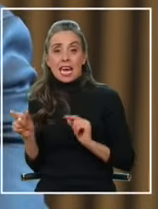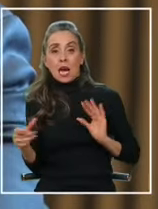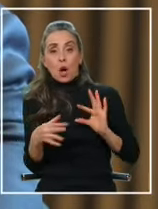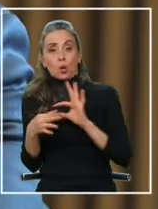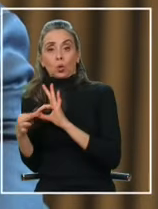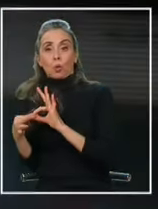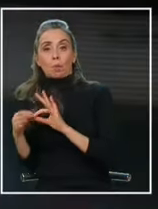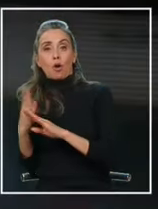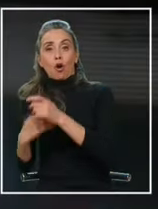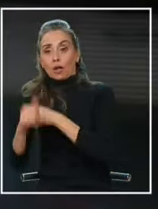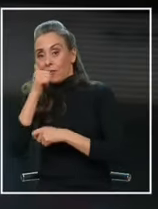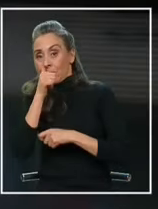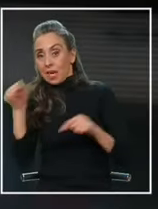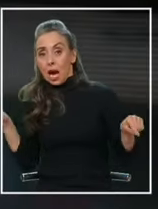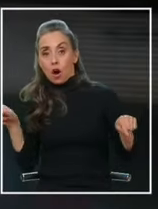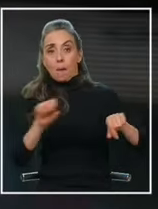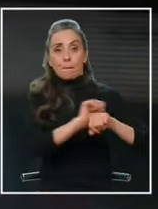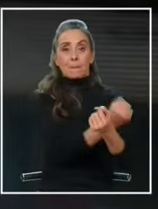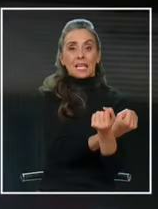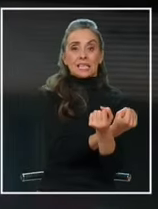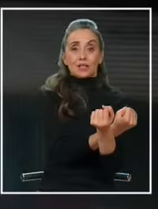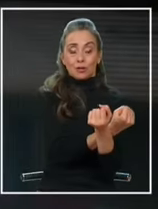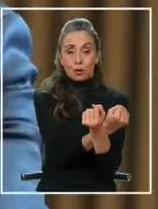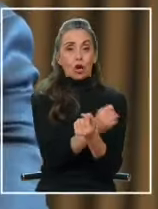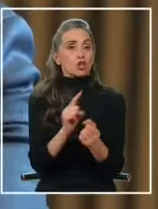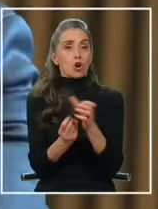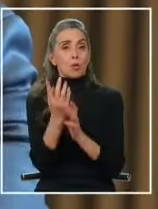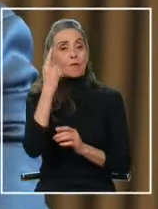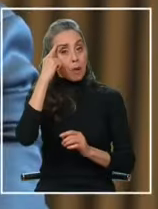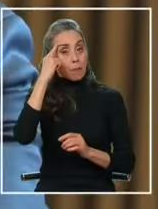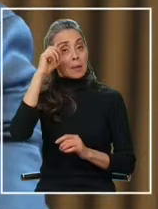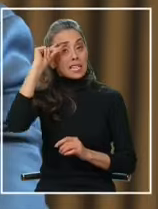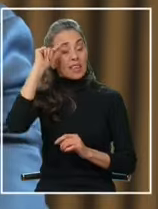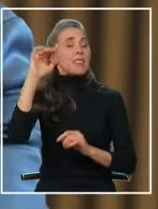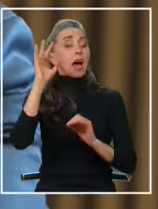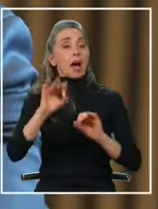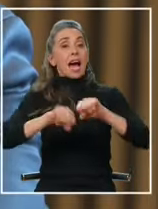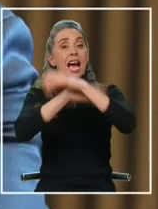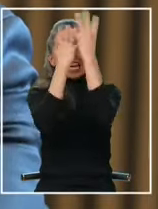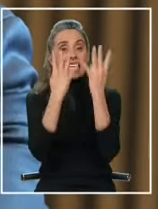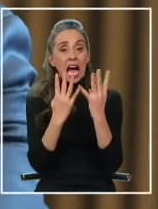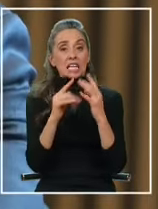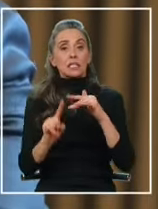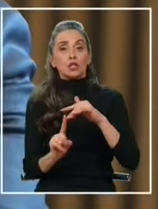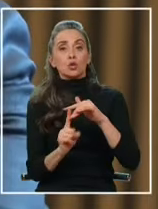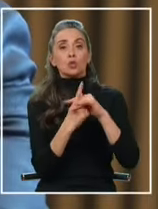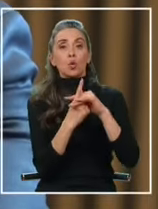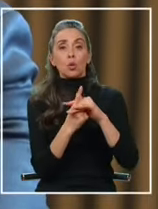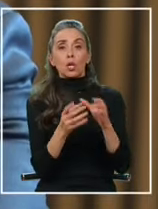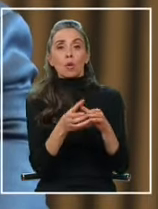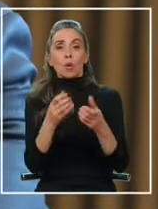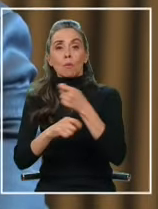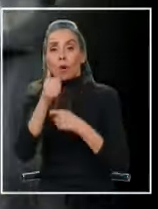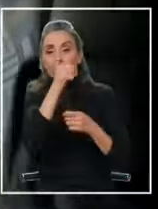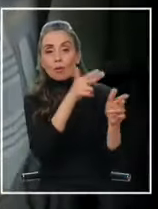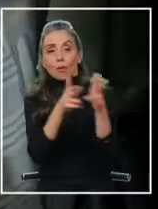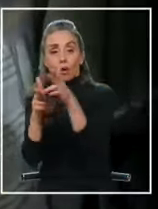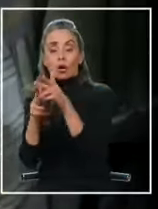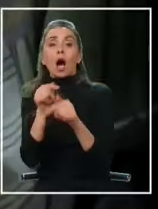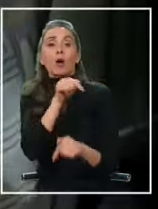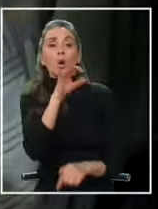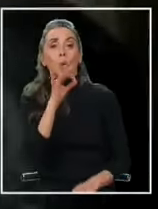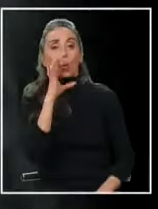esta organización criminal lo cual no es nuevo o sea la idea de que las cárceles también son jugadoras de críos organizados se da en este caso